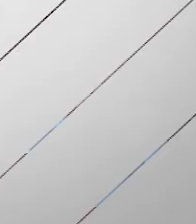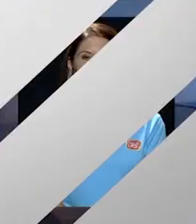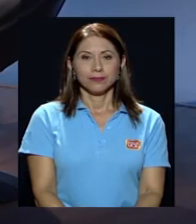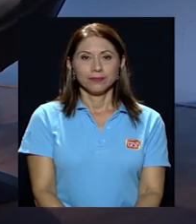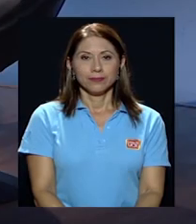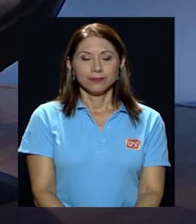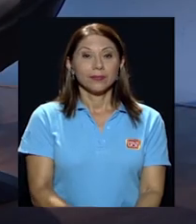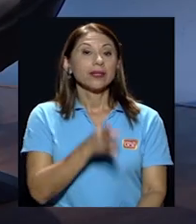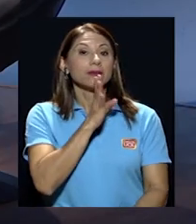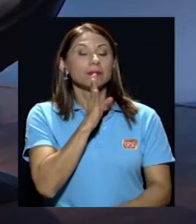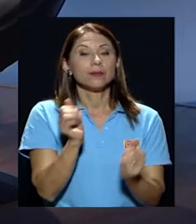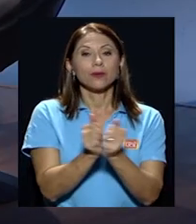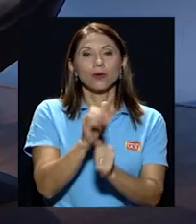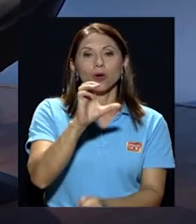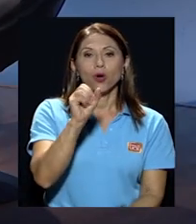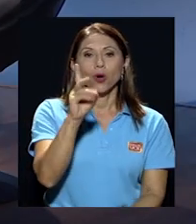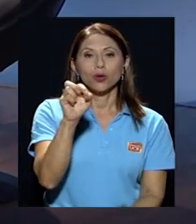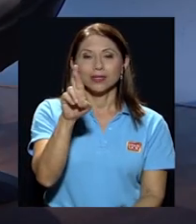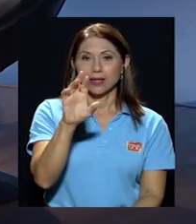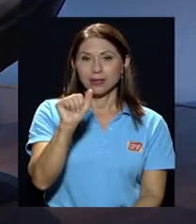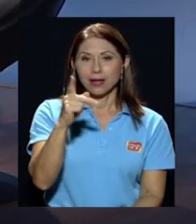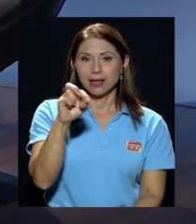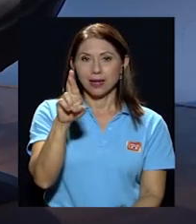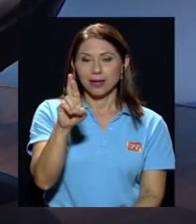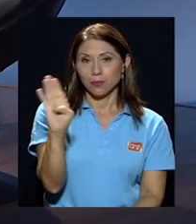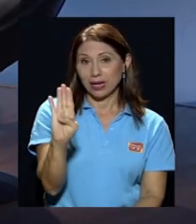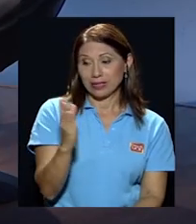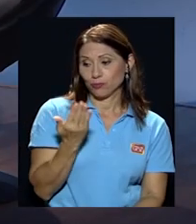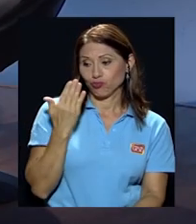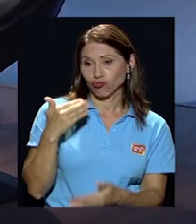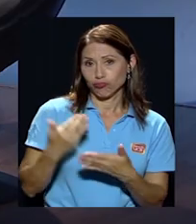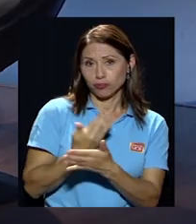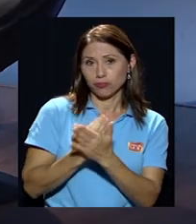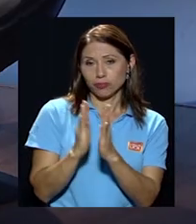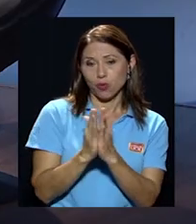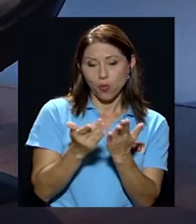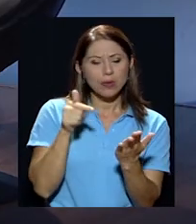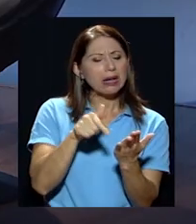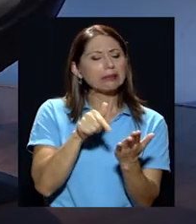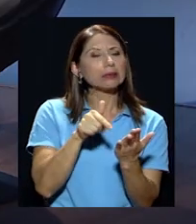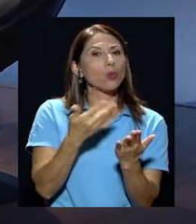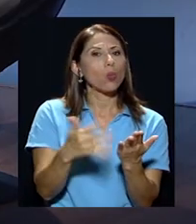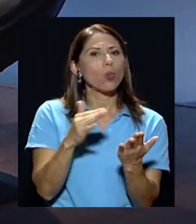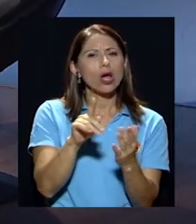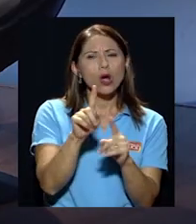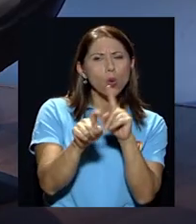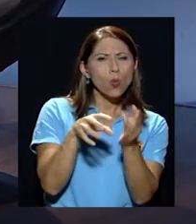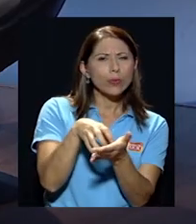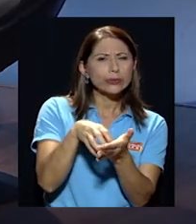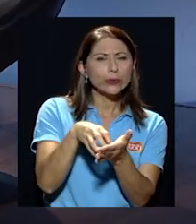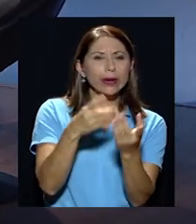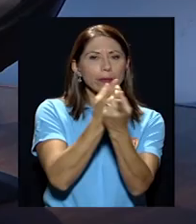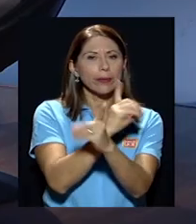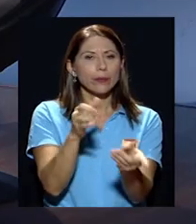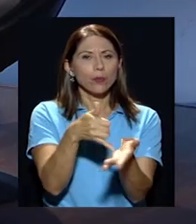estamos hablando con don Oscar Aguilar Burgarelli de su más reciente obra una que cuestiona una democracia débil y por supuesto